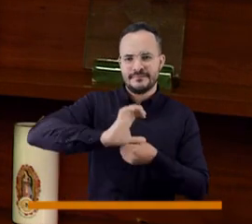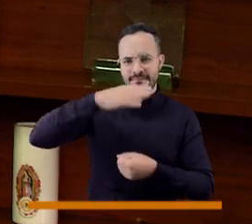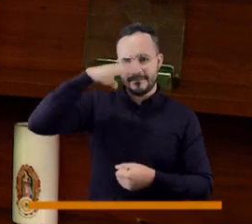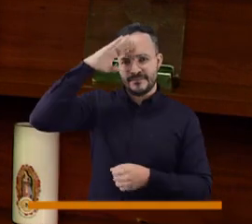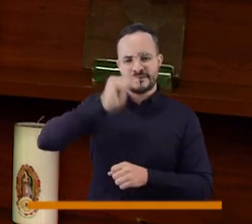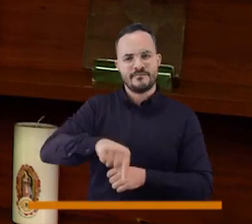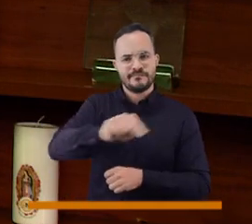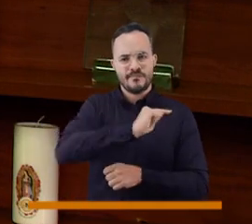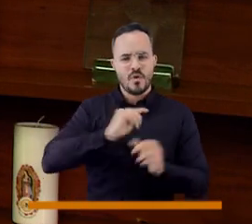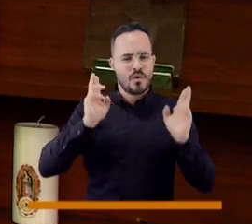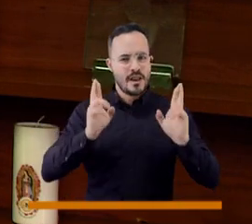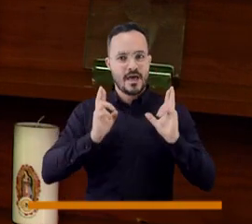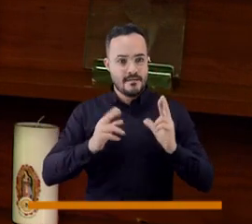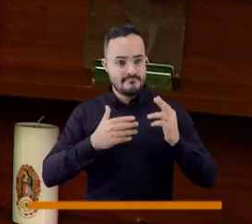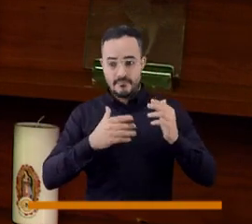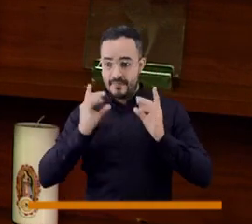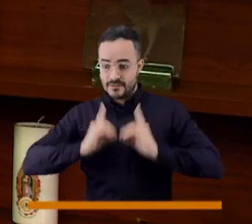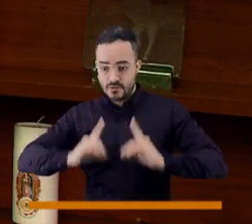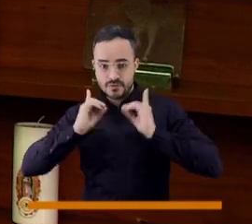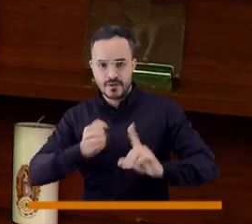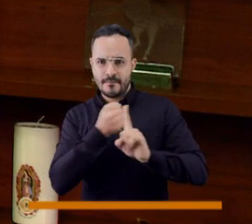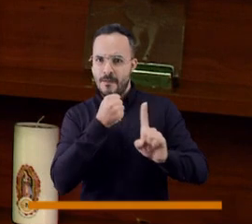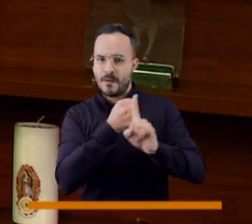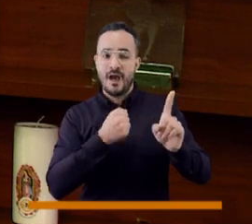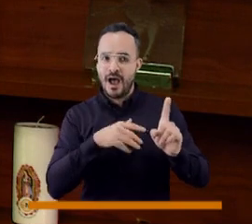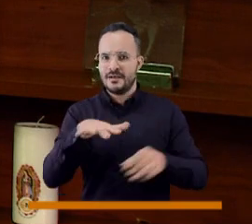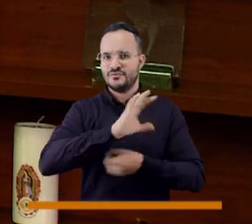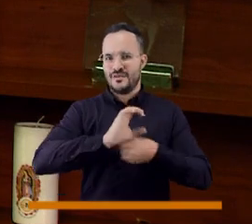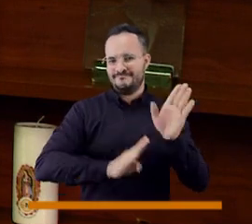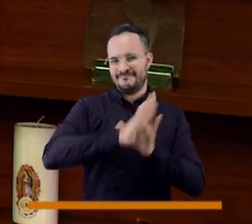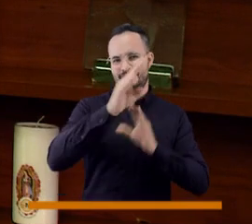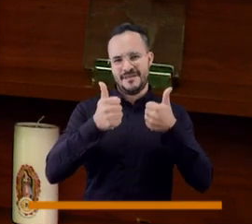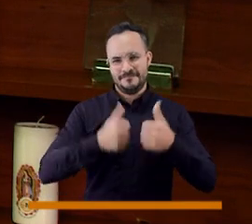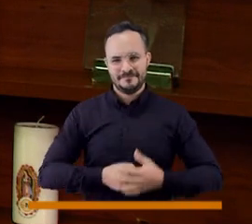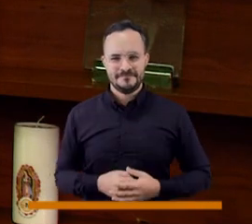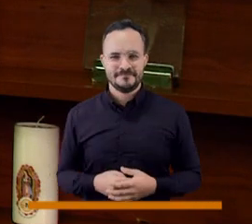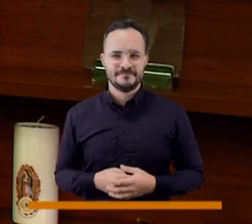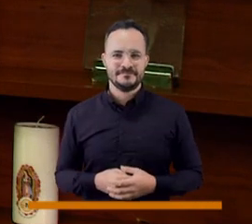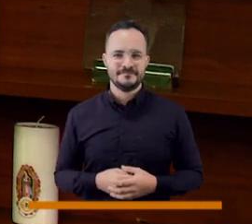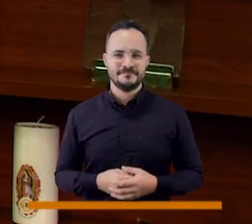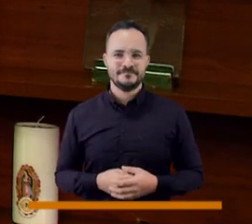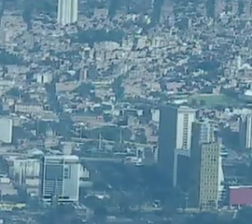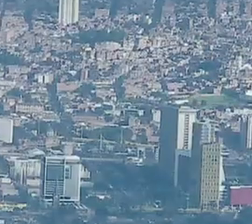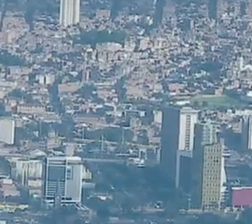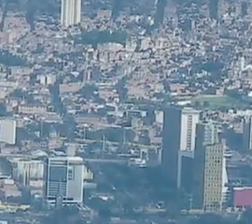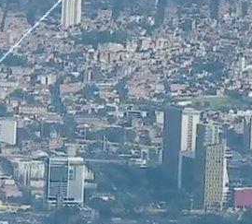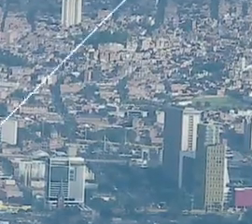en el caso de Medellín, a que la gente le vaya bien por las decisiones que tome el Consejo de la Ciudad.